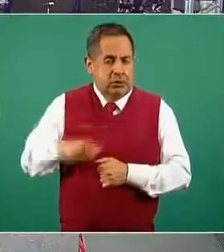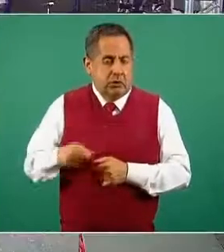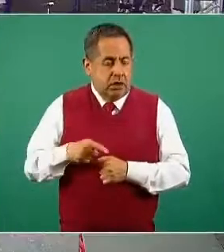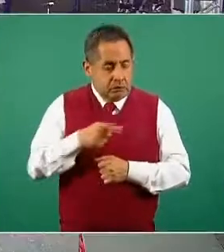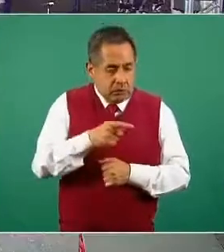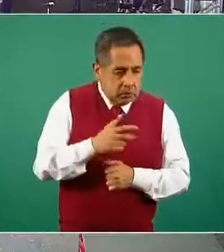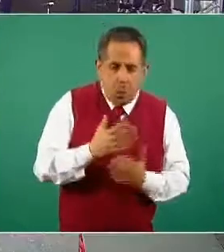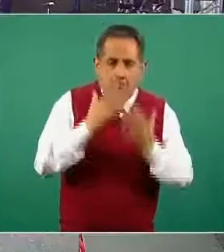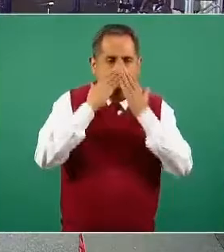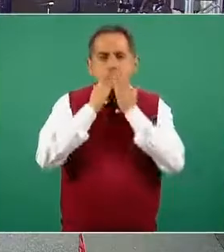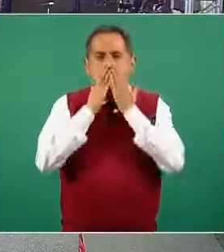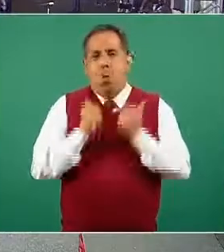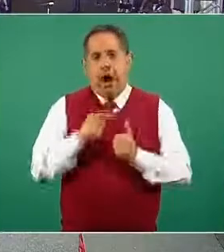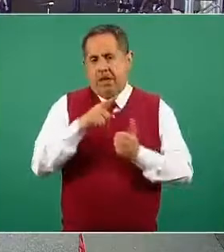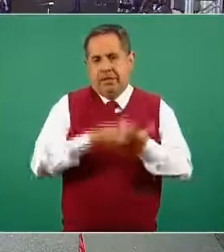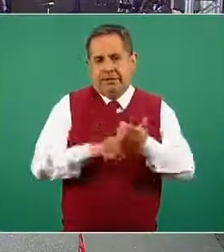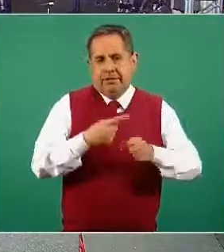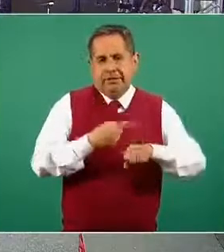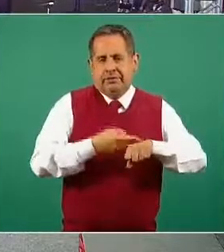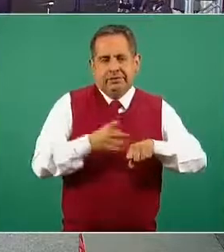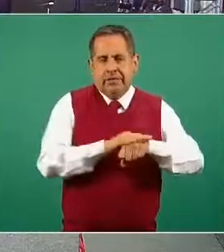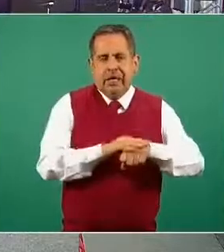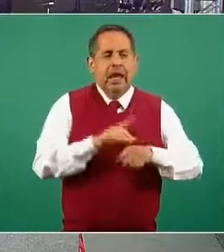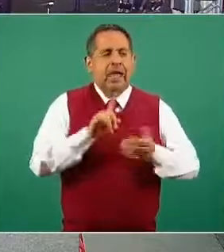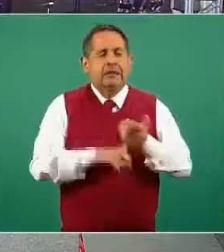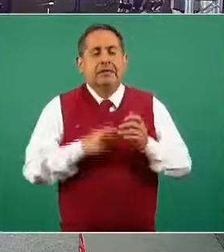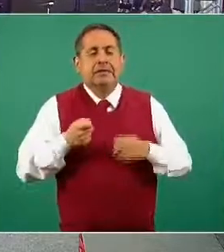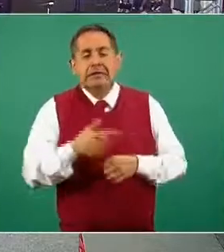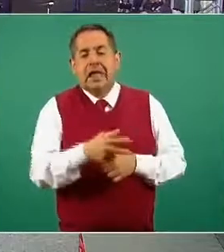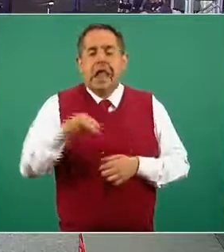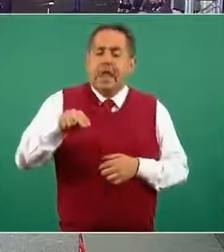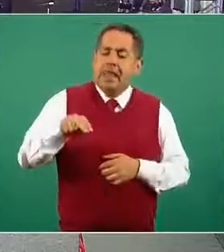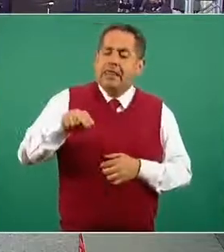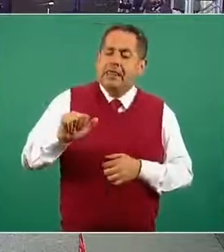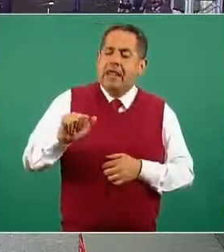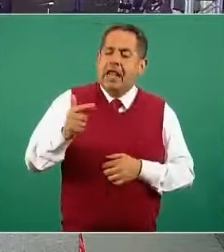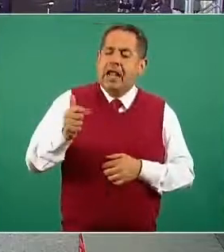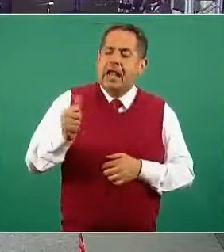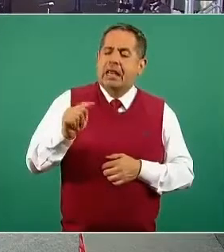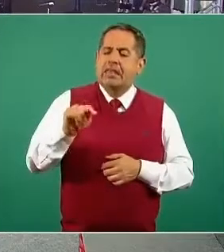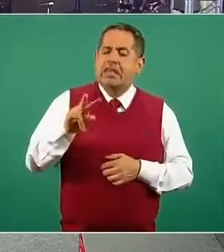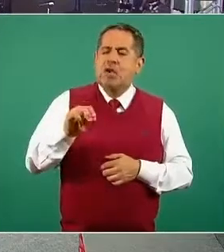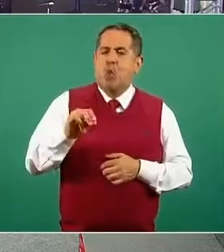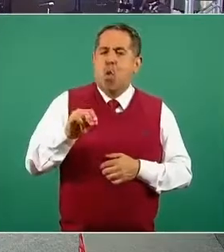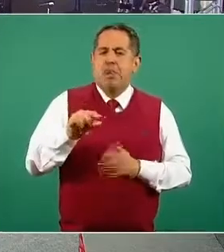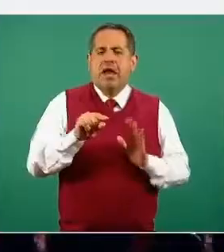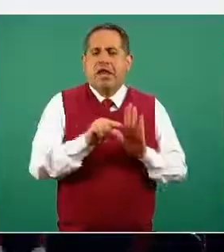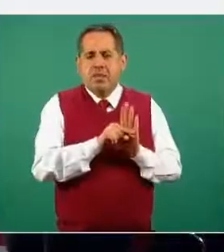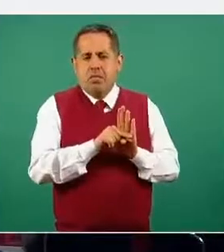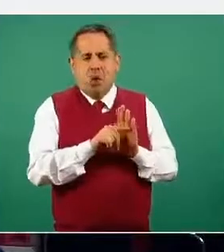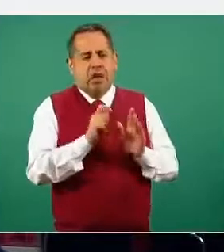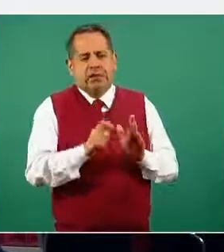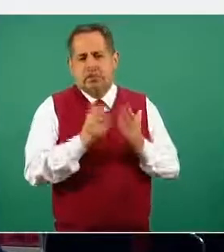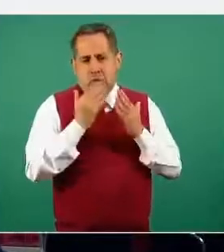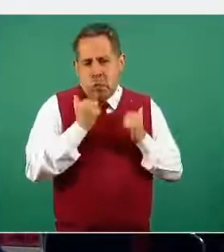negativa a la prueba de COVID. Si vemos en la siguiente diapositiva, actualizamos también el comportamiento de la